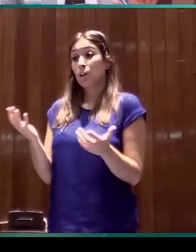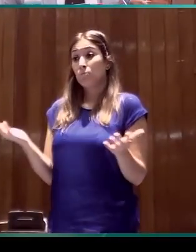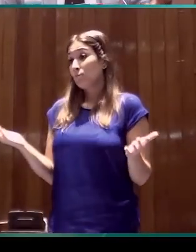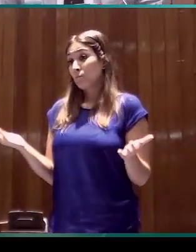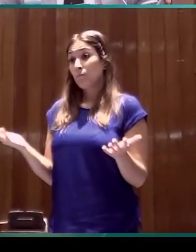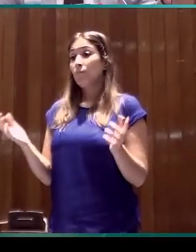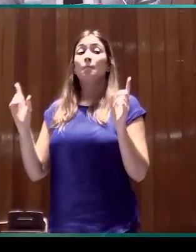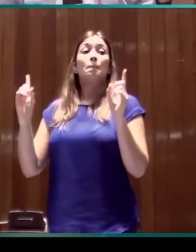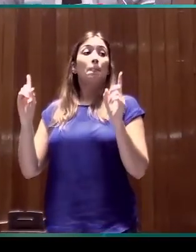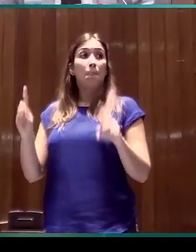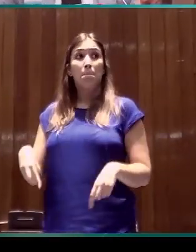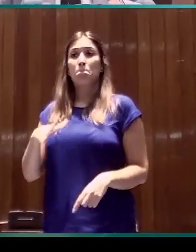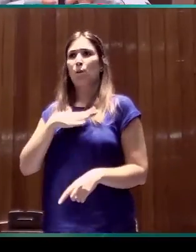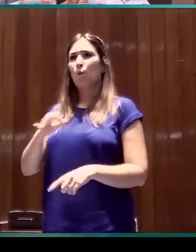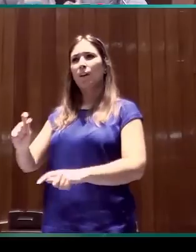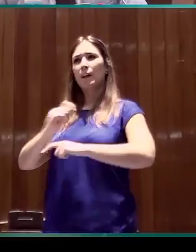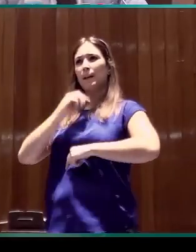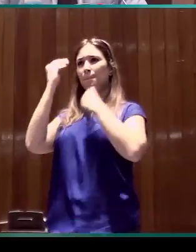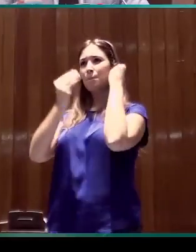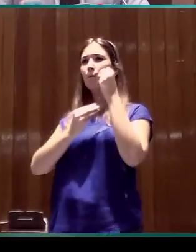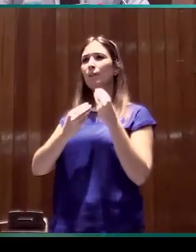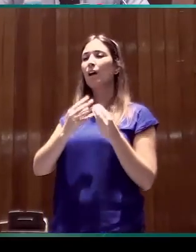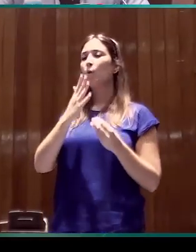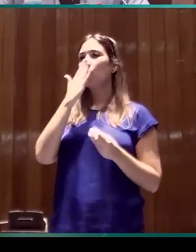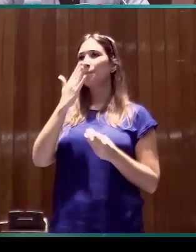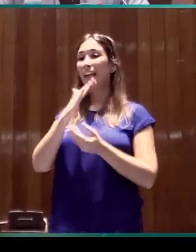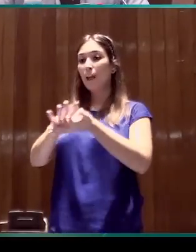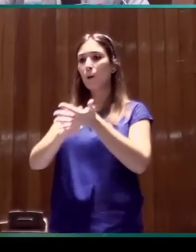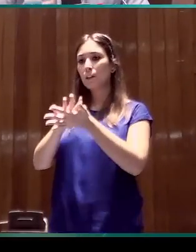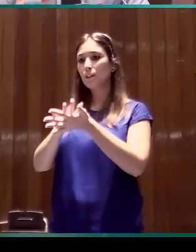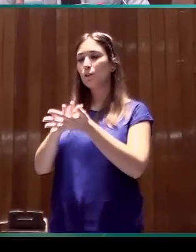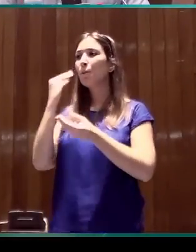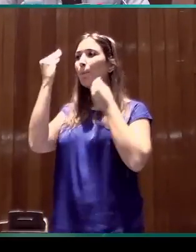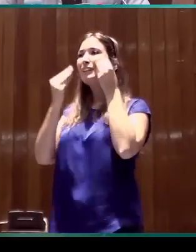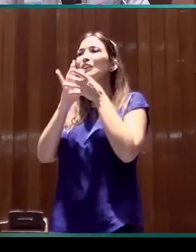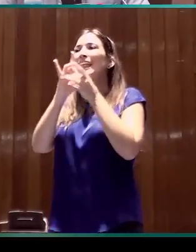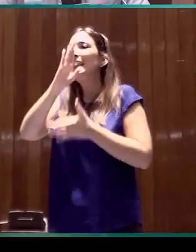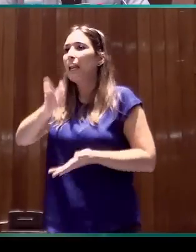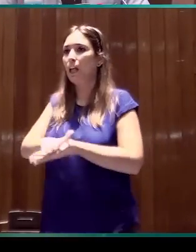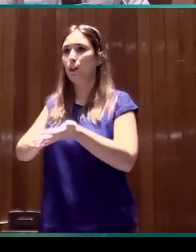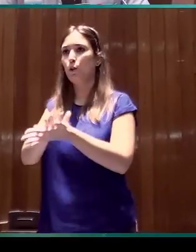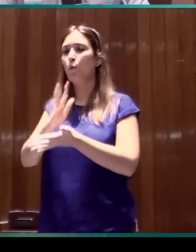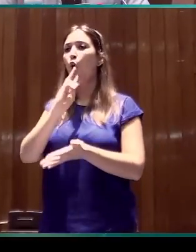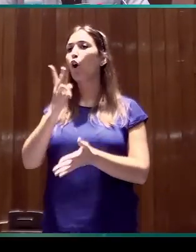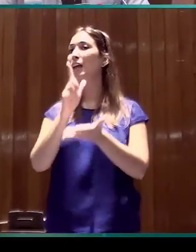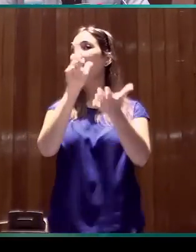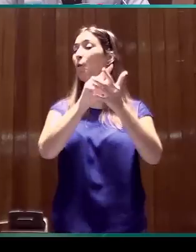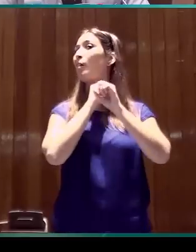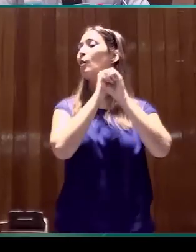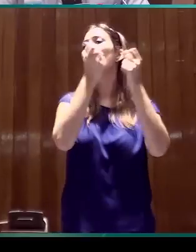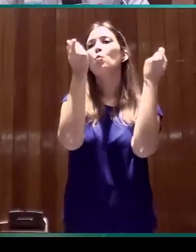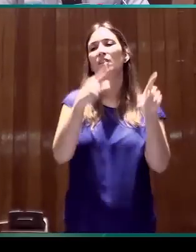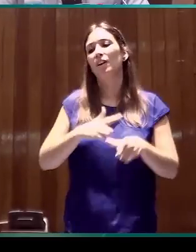además, poder reflexionar desde la lengua de signos sobre la lengua de signos contribuye a mejorar el desarrollo